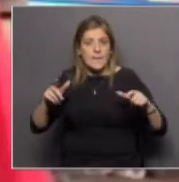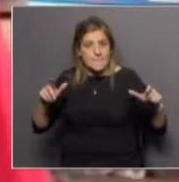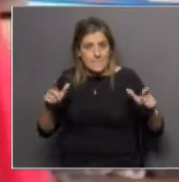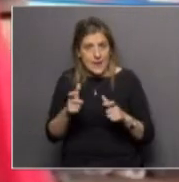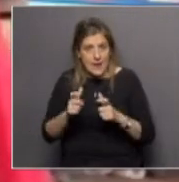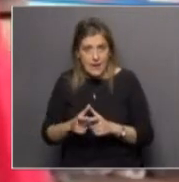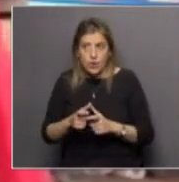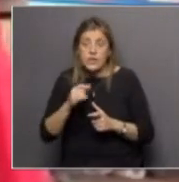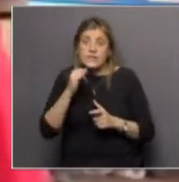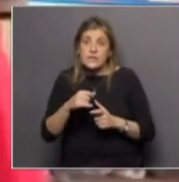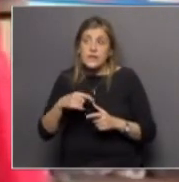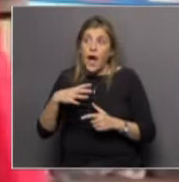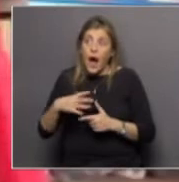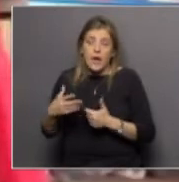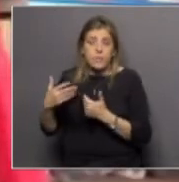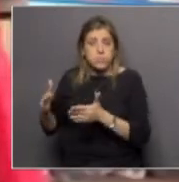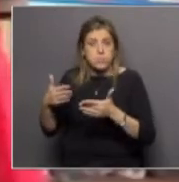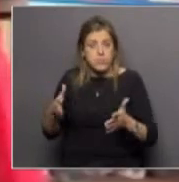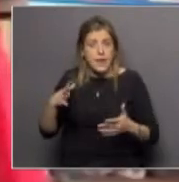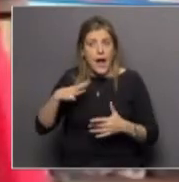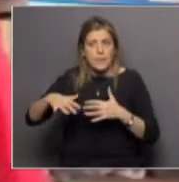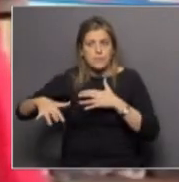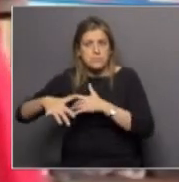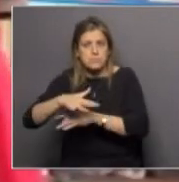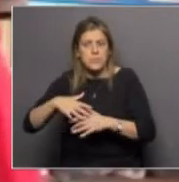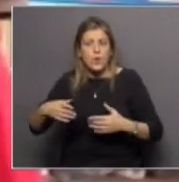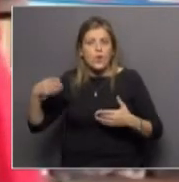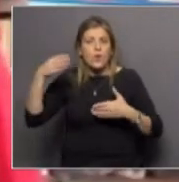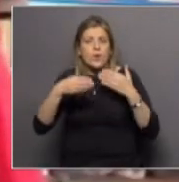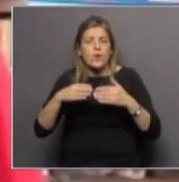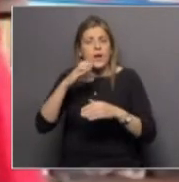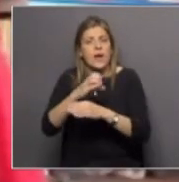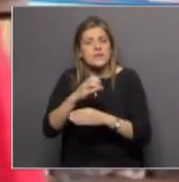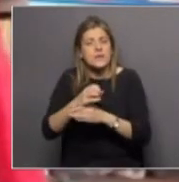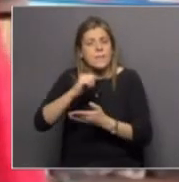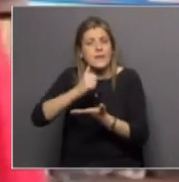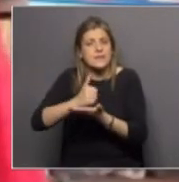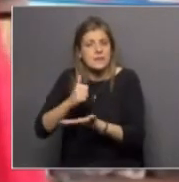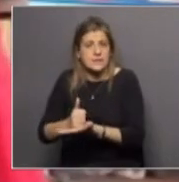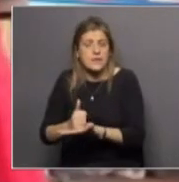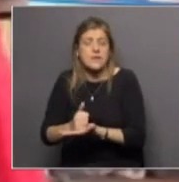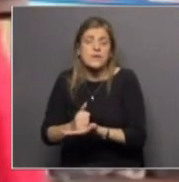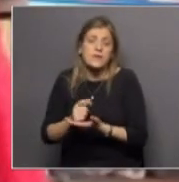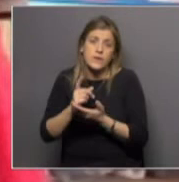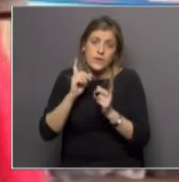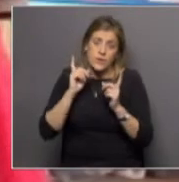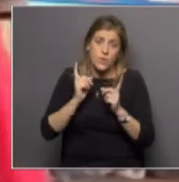movilidad aumentada por este reinicio de clases ya la semana pasada tenemos que